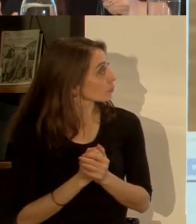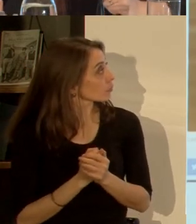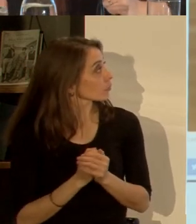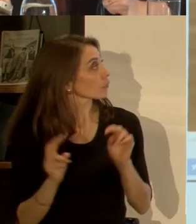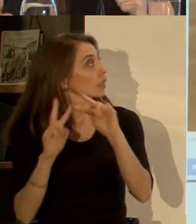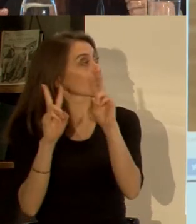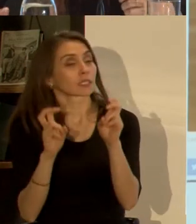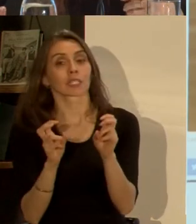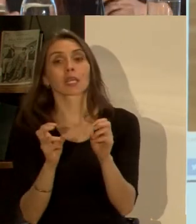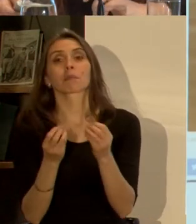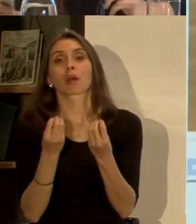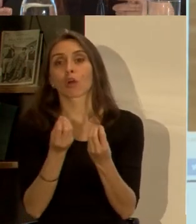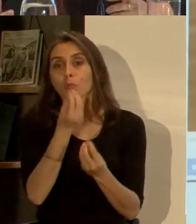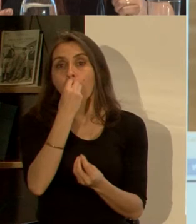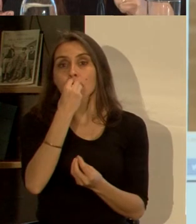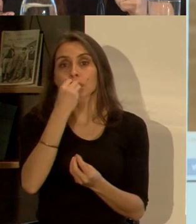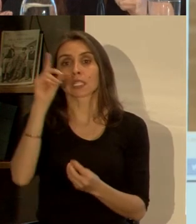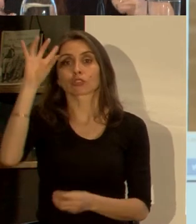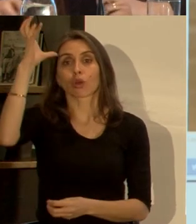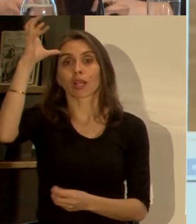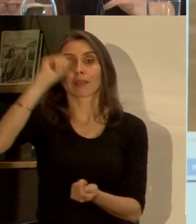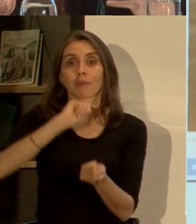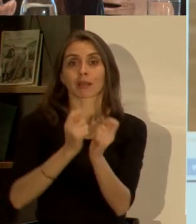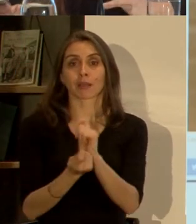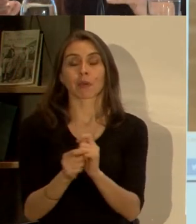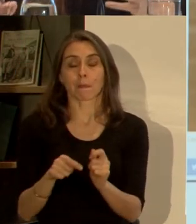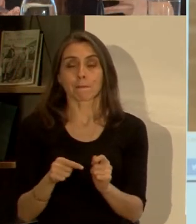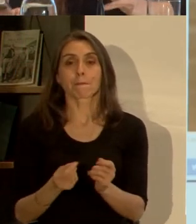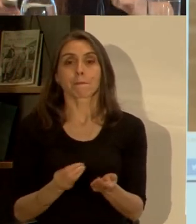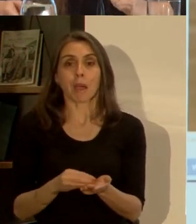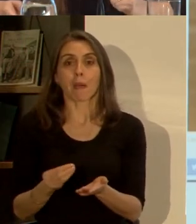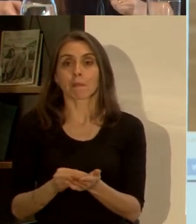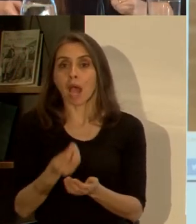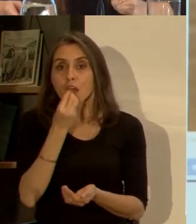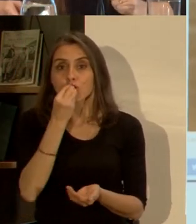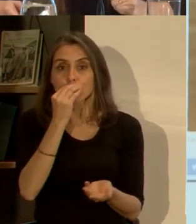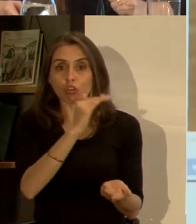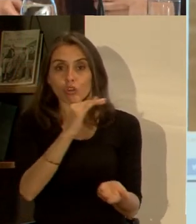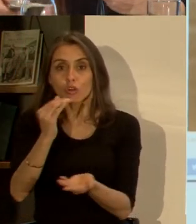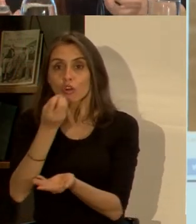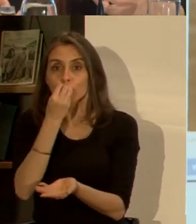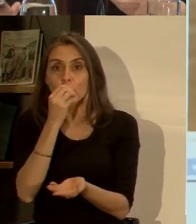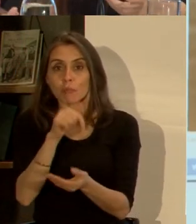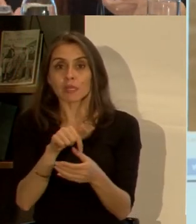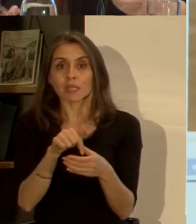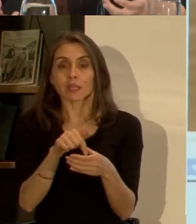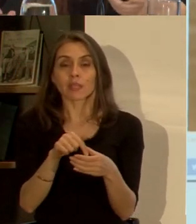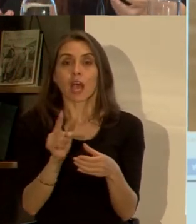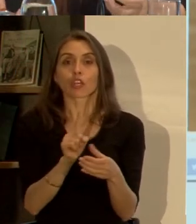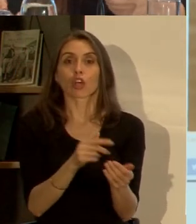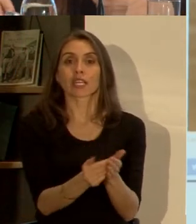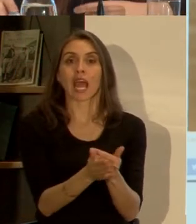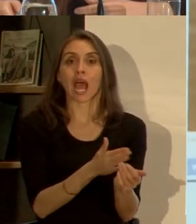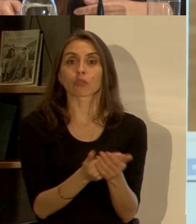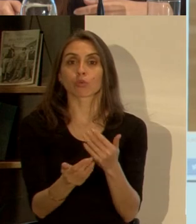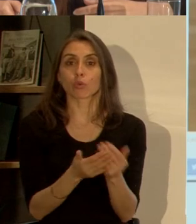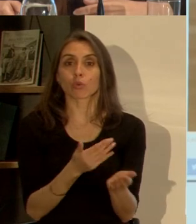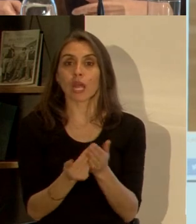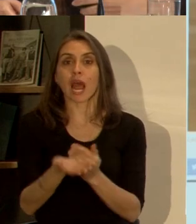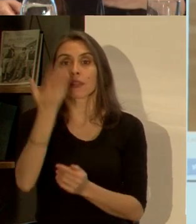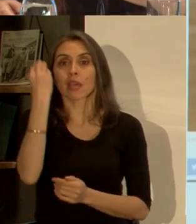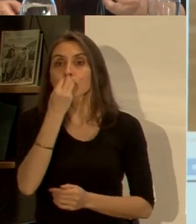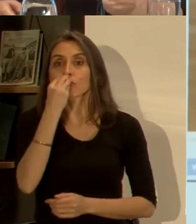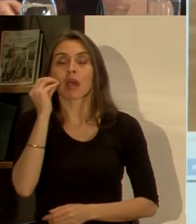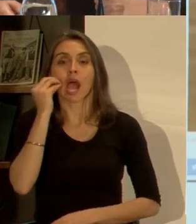nutricionales que tiene el cambio climático cada vez más están apareciendo estos alimentos que ya no son los naturales que comían nuestros